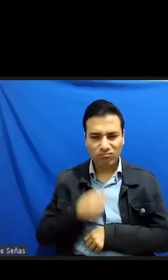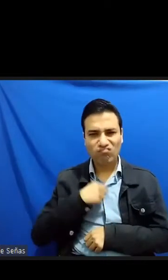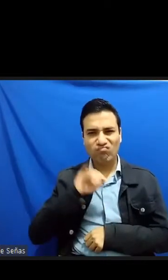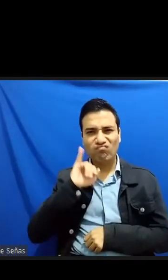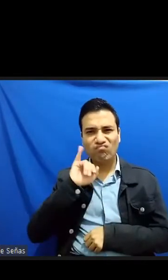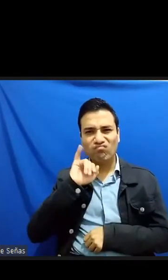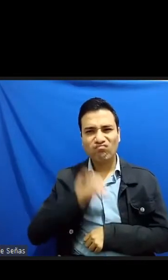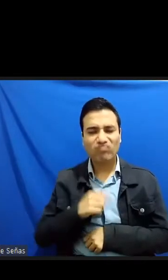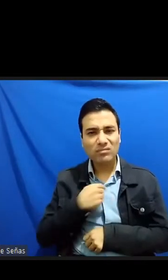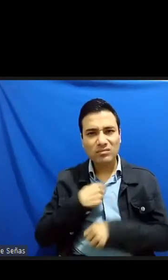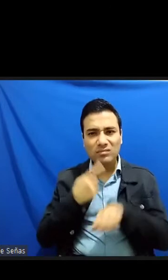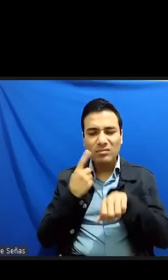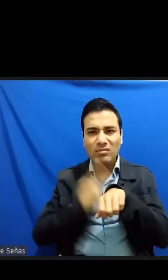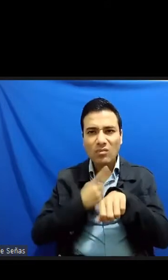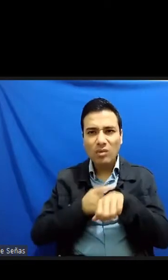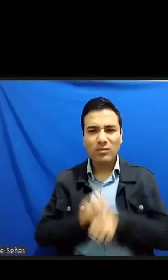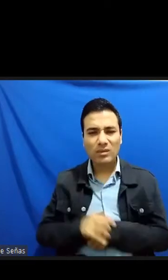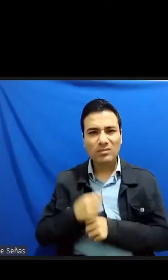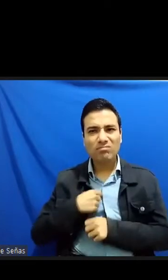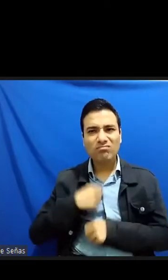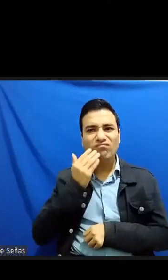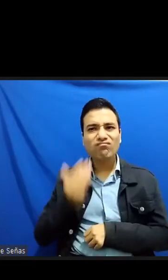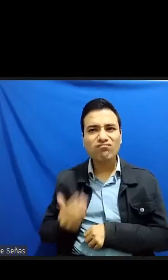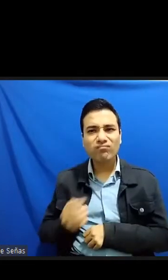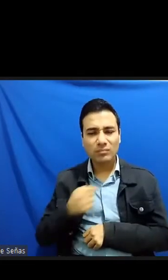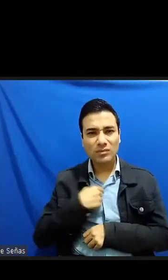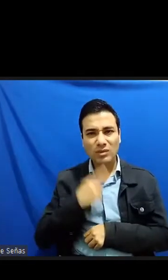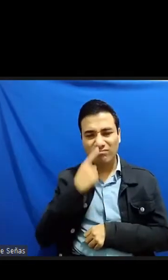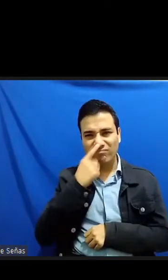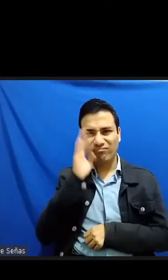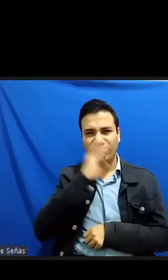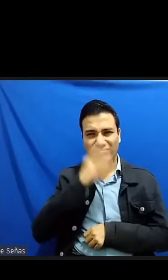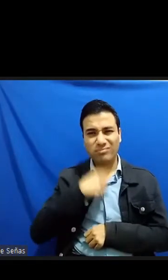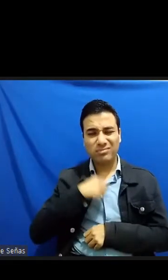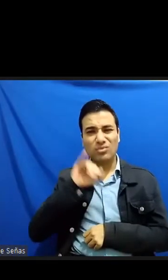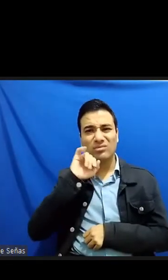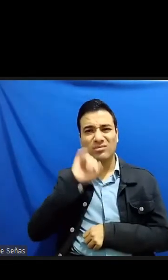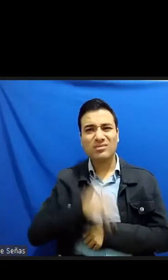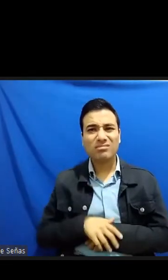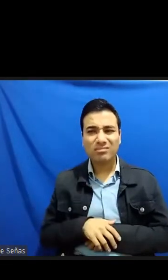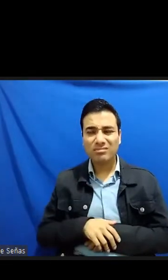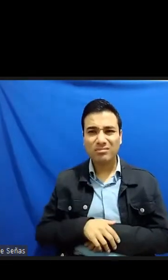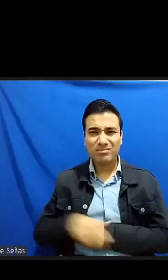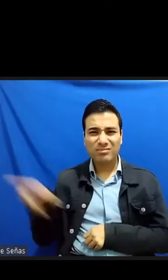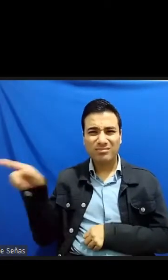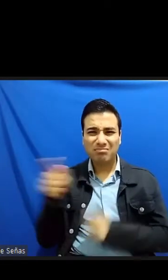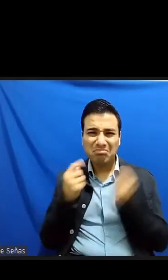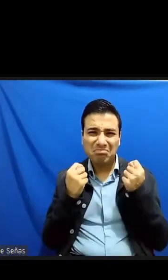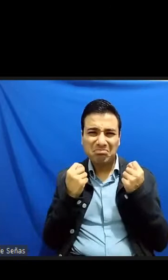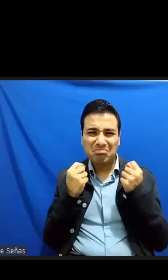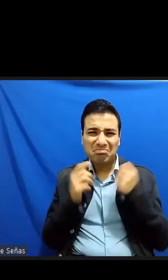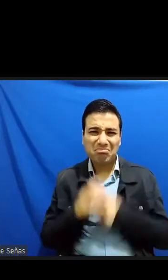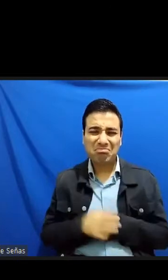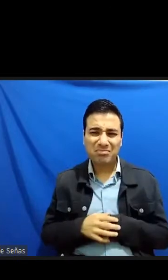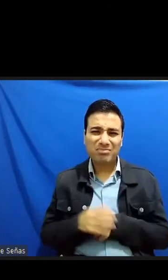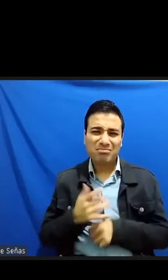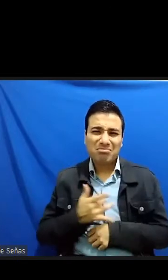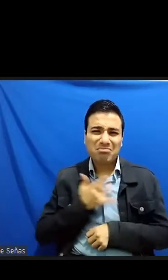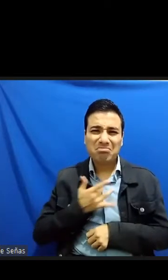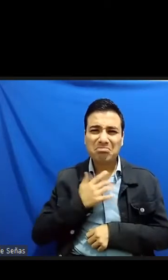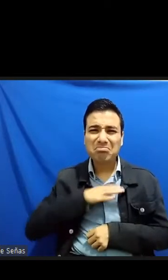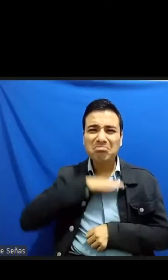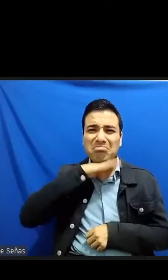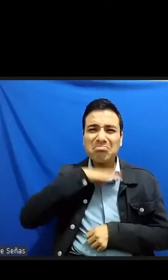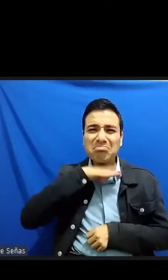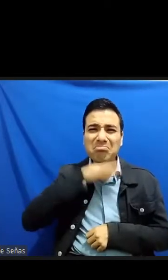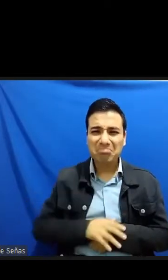enfermo en un apestado como si de un juego de espejos se tratara hizo de su cuerpo y de